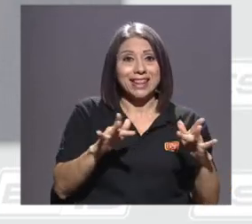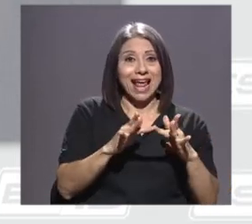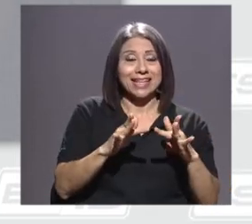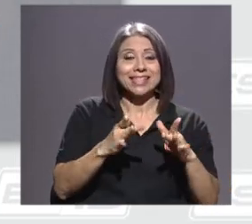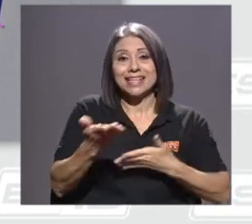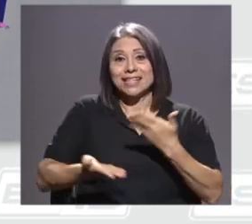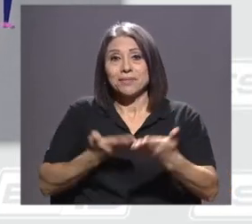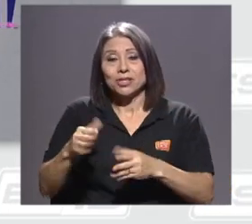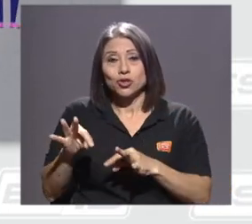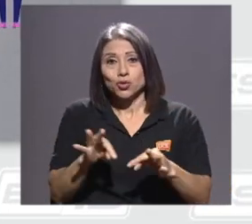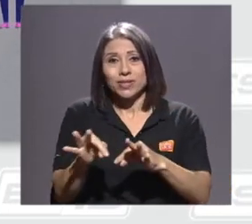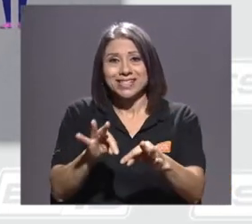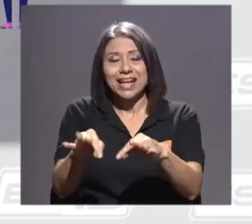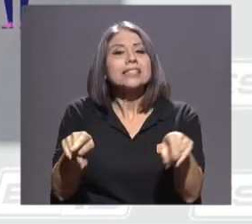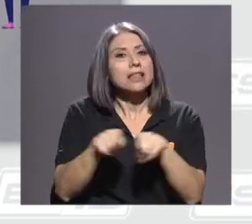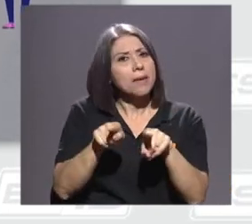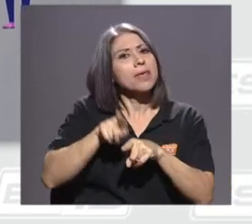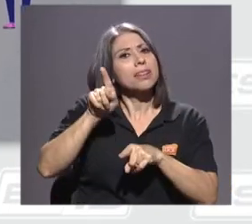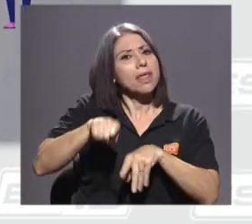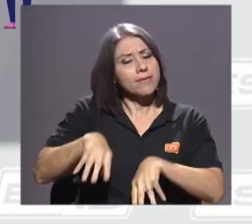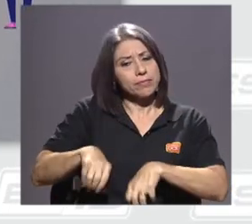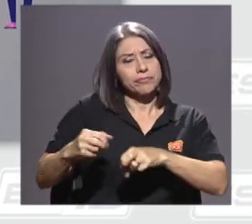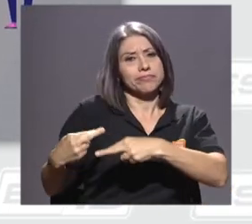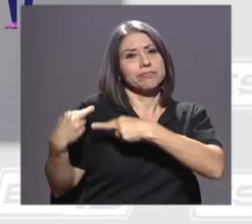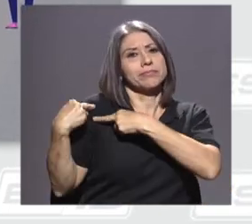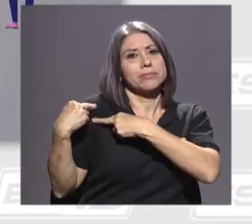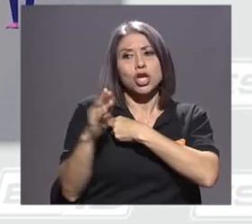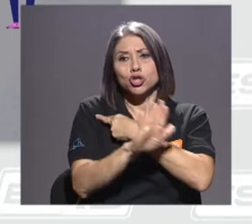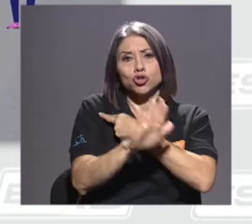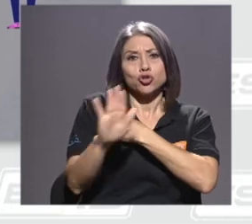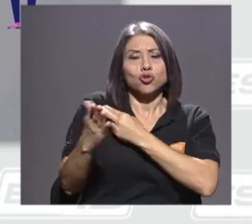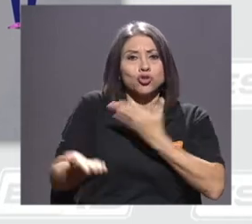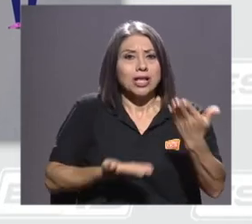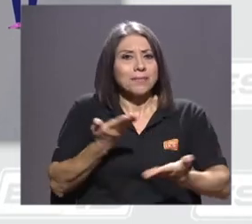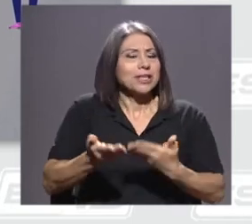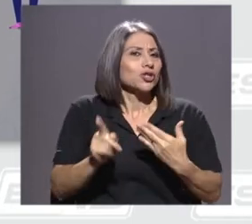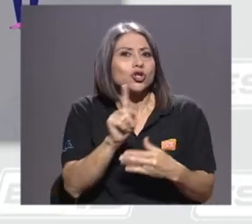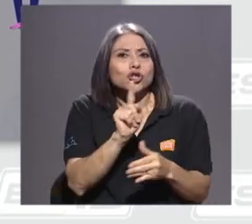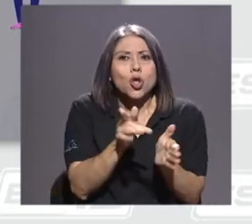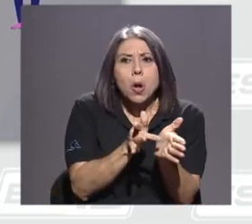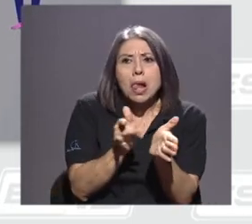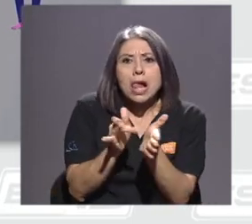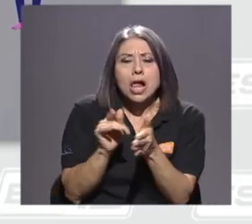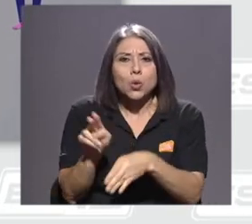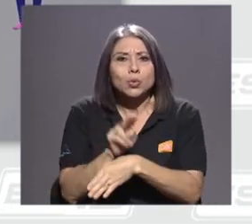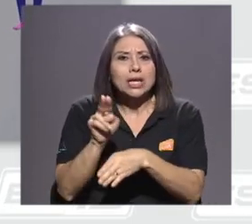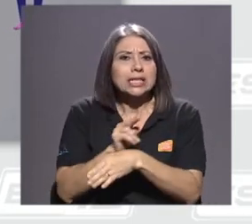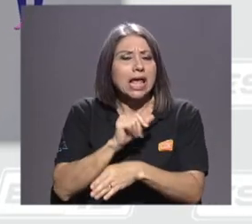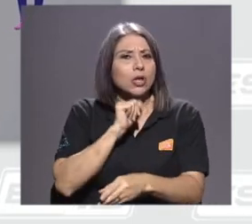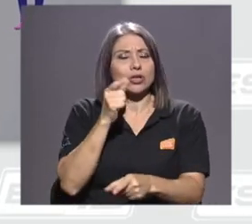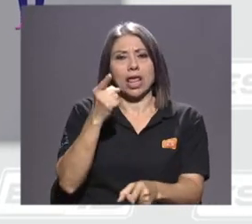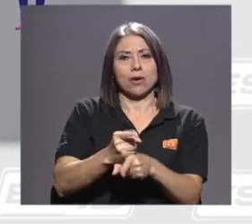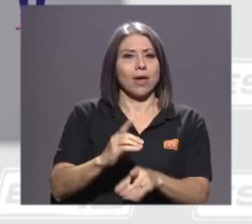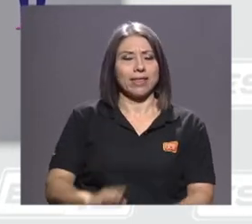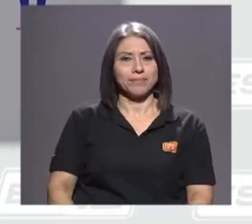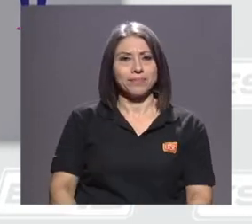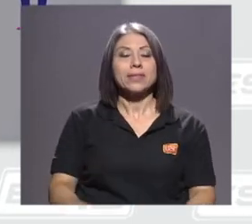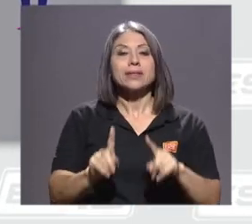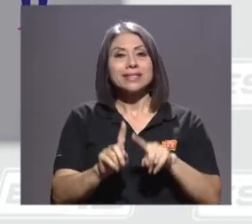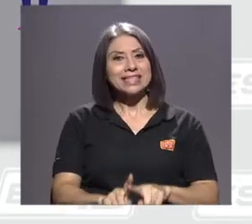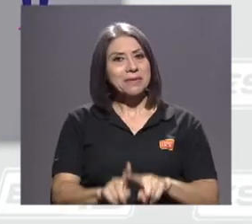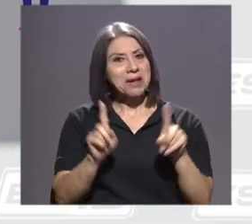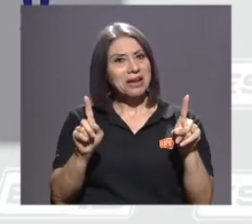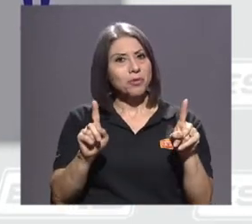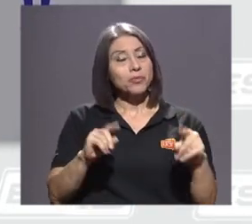deben hacer su parte velando para que los servicios que ofrecen no sean utilizados de forma inadecuada. Sin embargo,